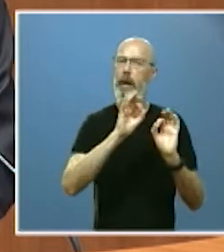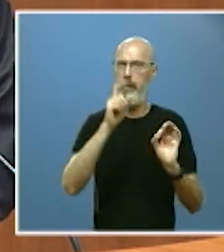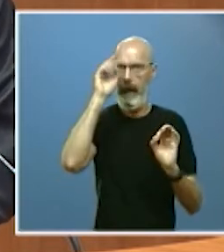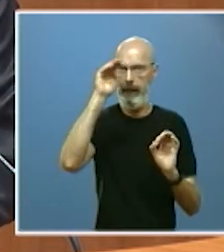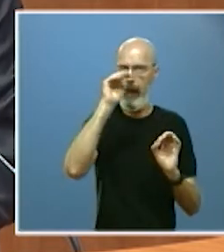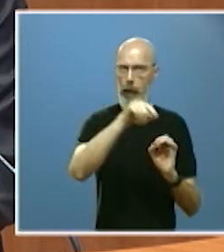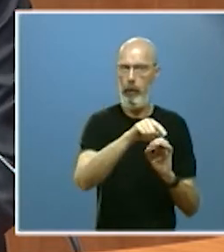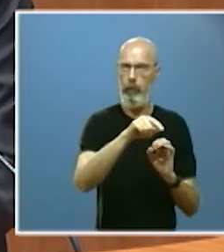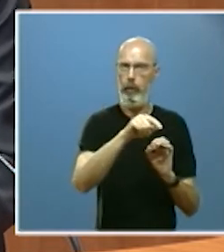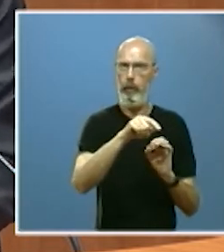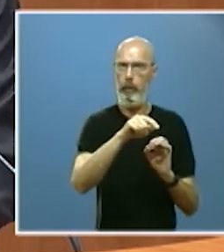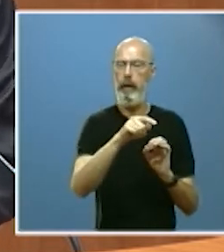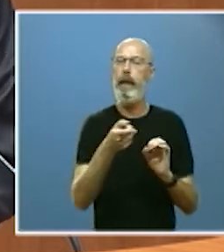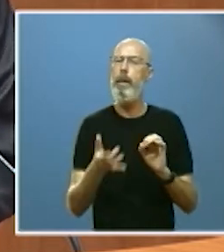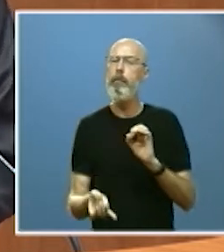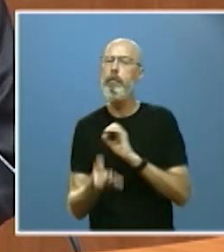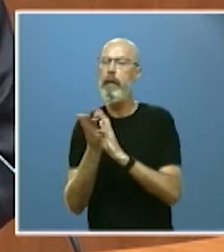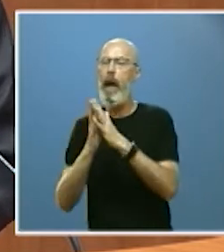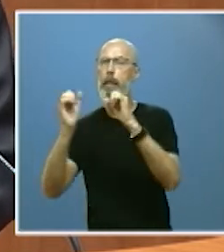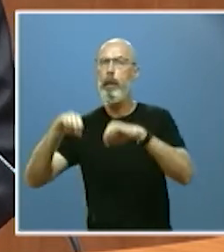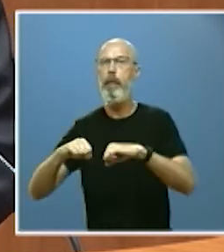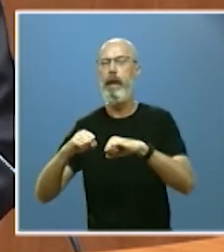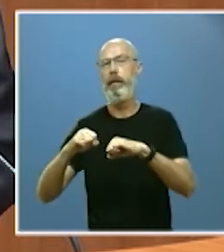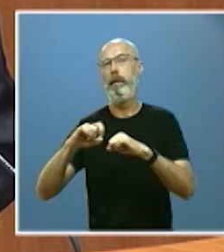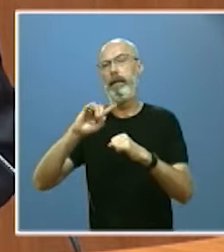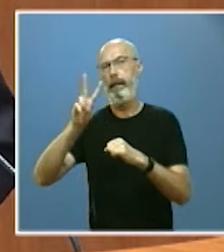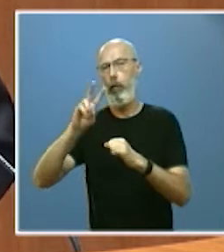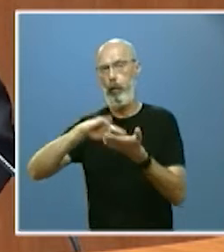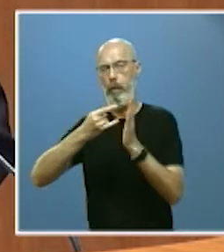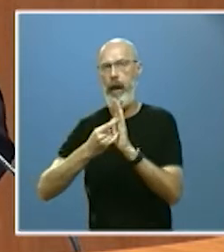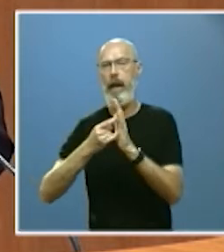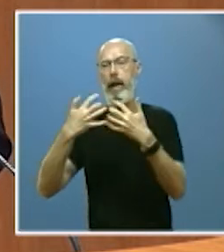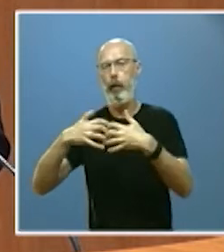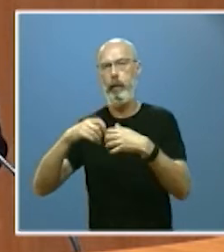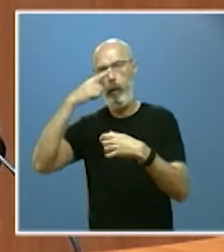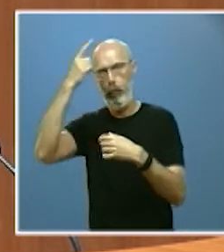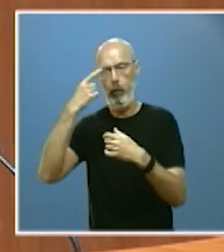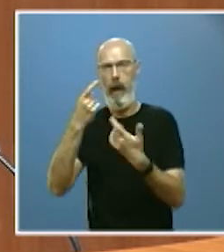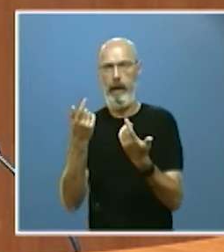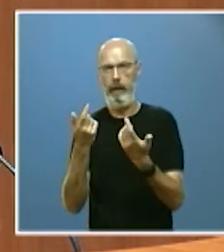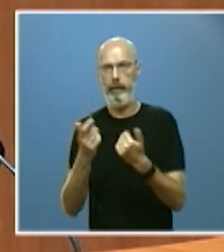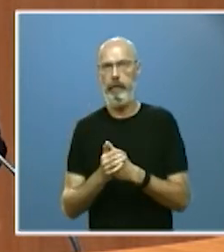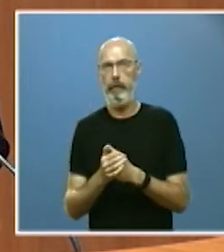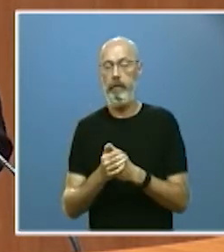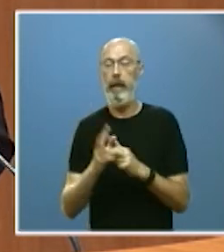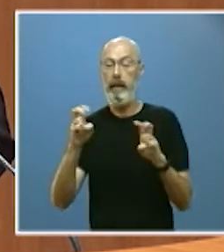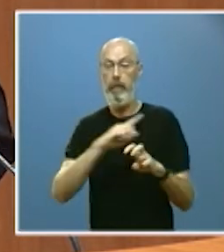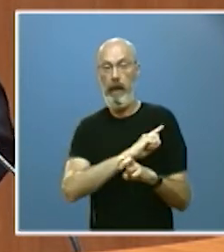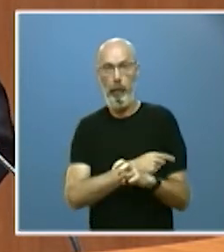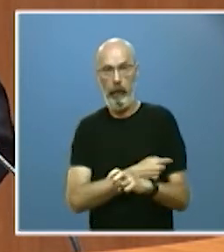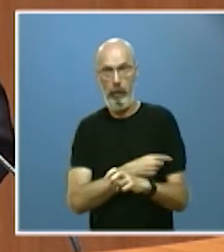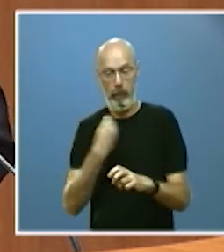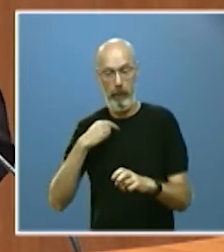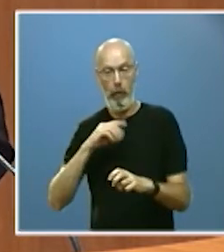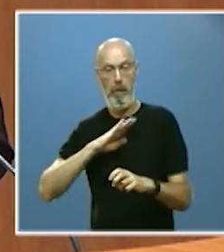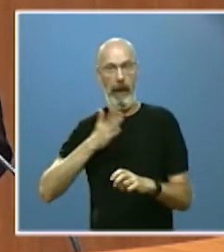vamos a aprobar el segundo plan de industrias culturales y creativas en la que en el ámbito deportivo mañana mismo remitiremos a esta cámara